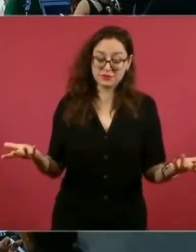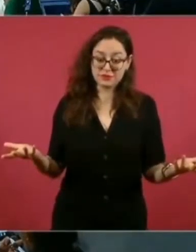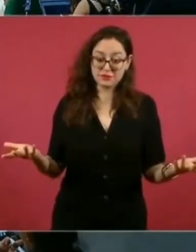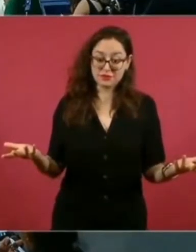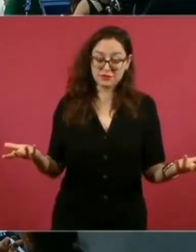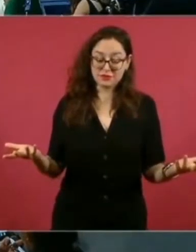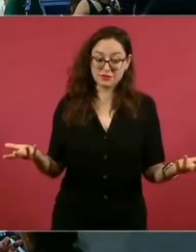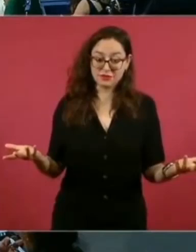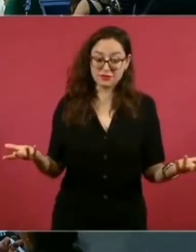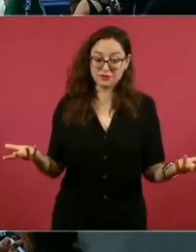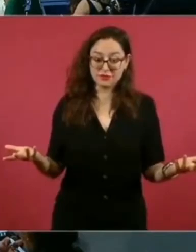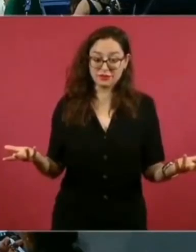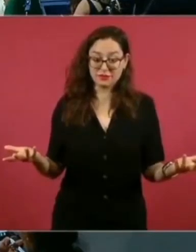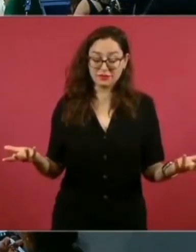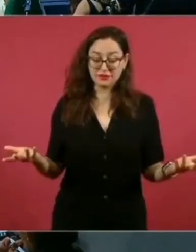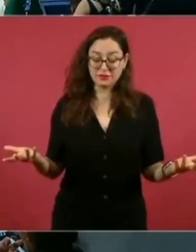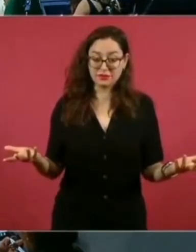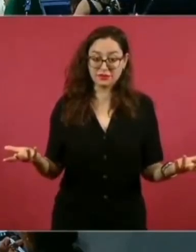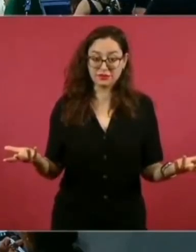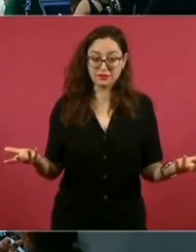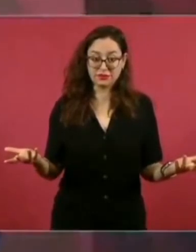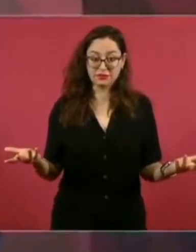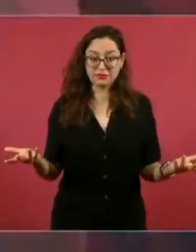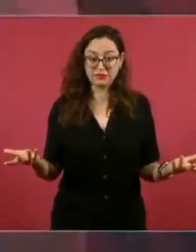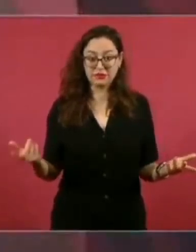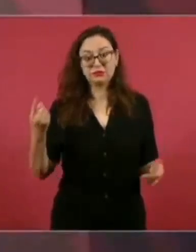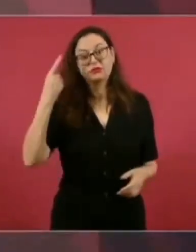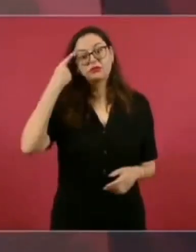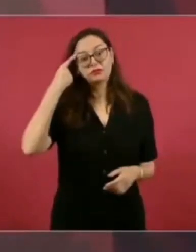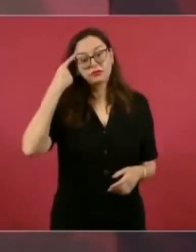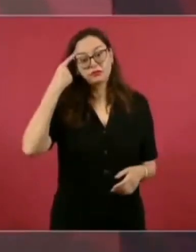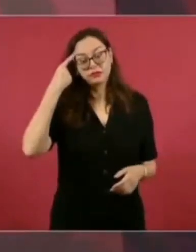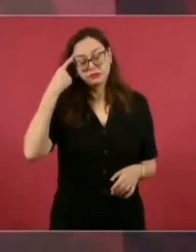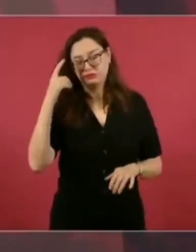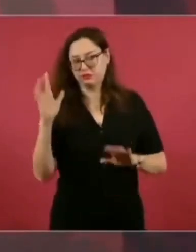si esa política